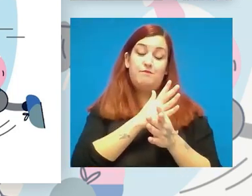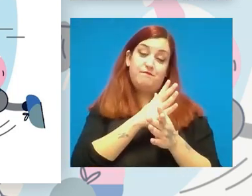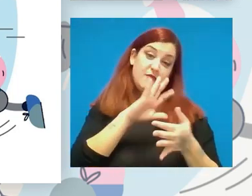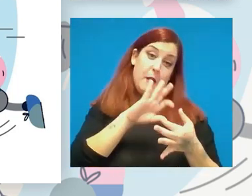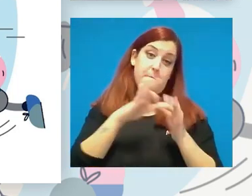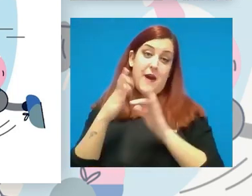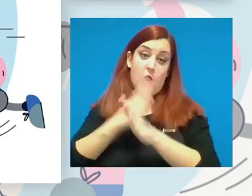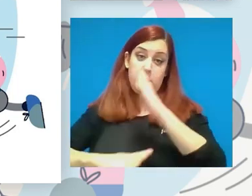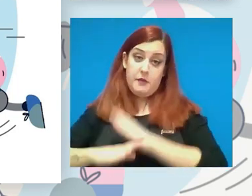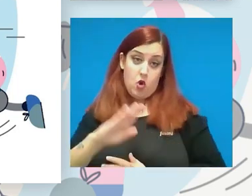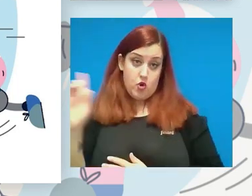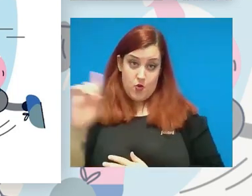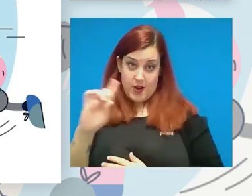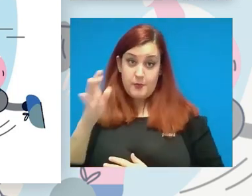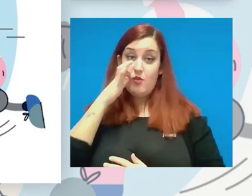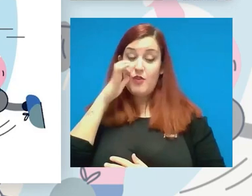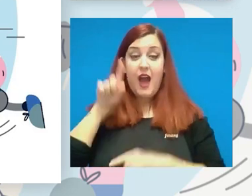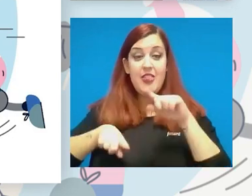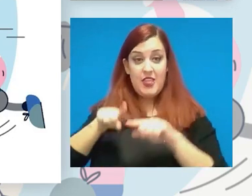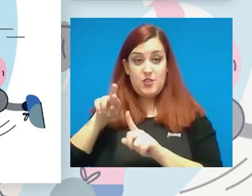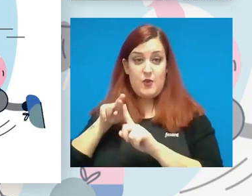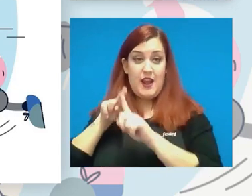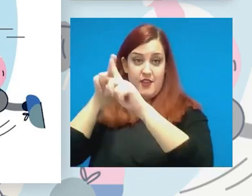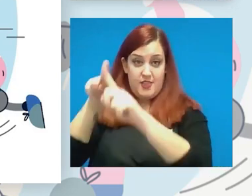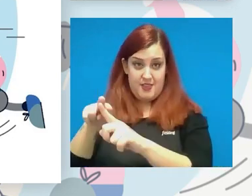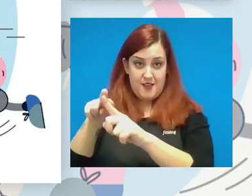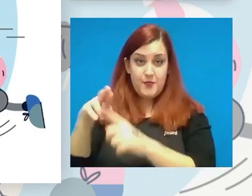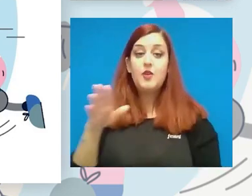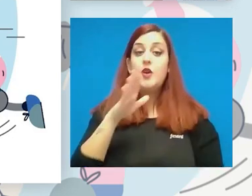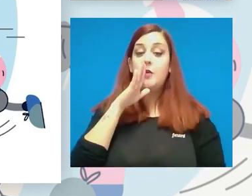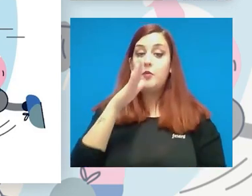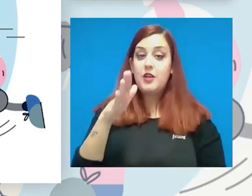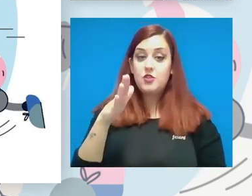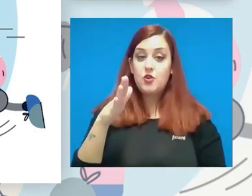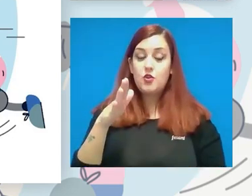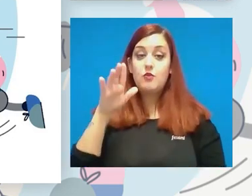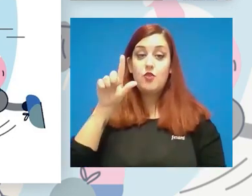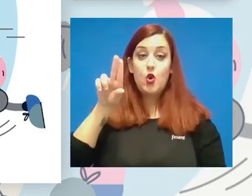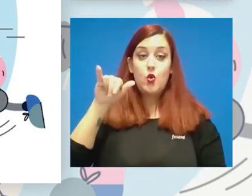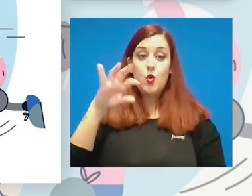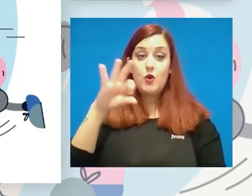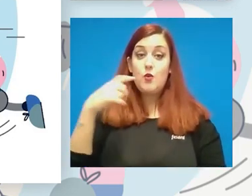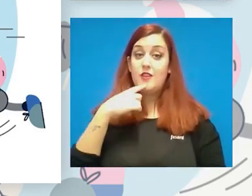cosas y está ahí presente en muchos aspectos y de hecho Luis lo ha comentado, en la ley del deporte hay una referencia